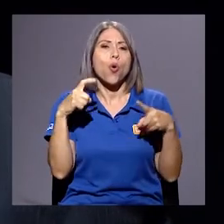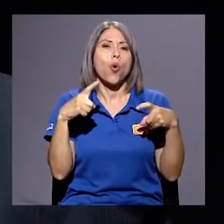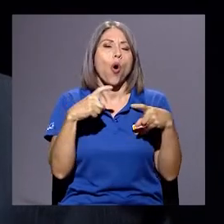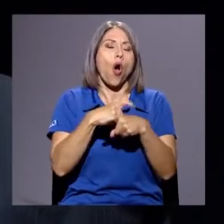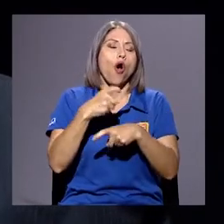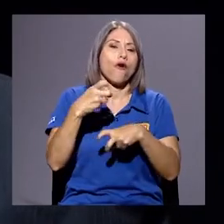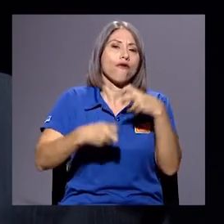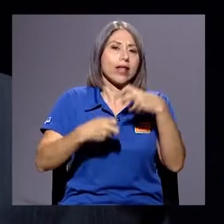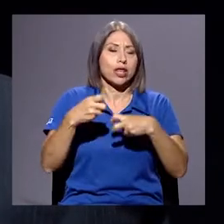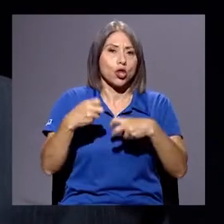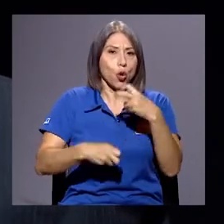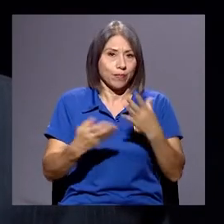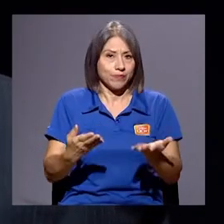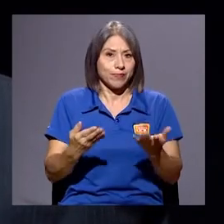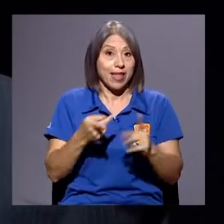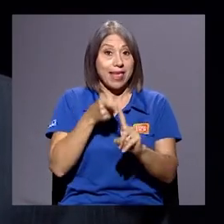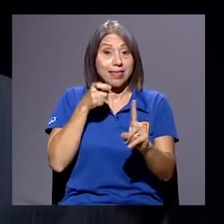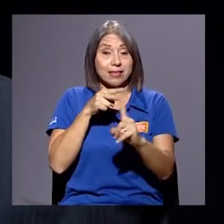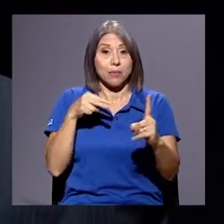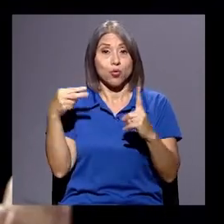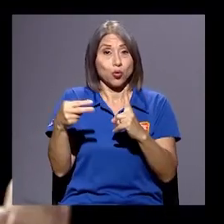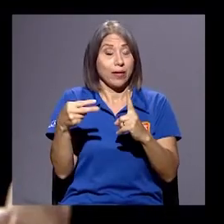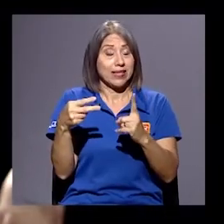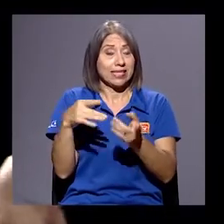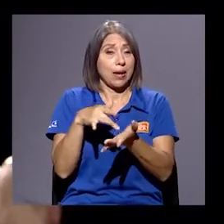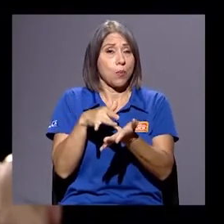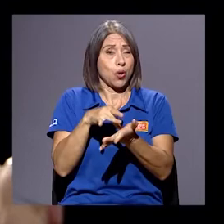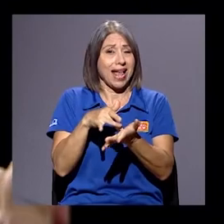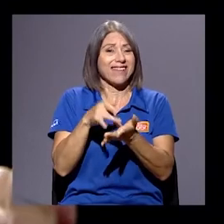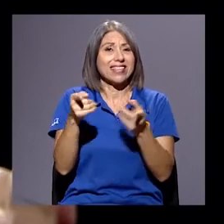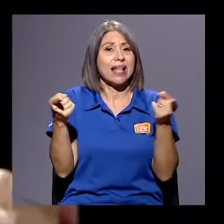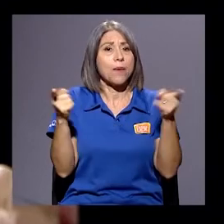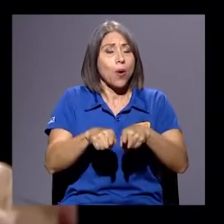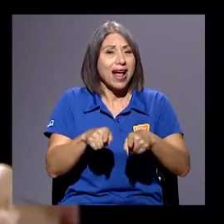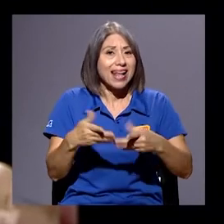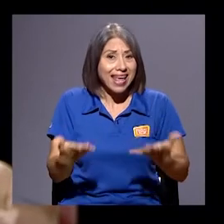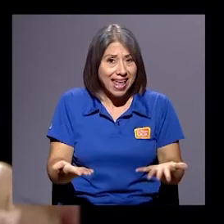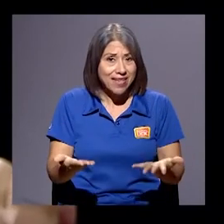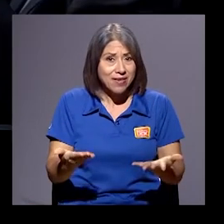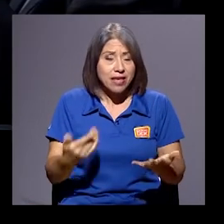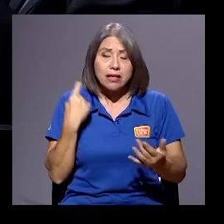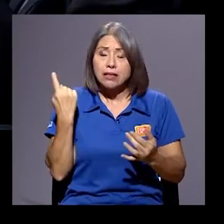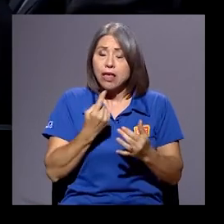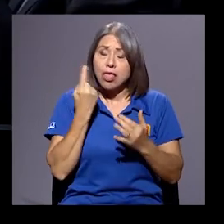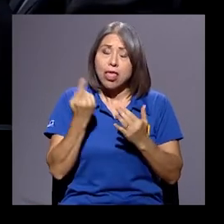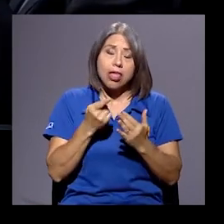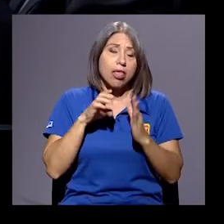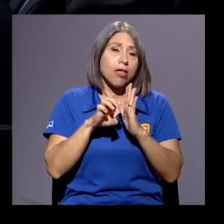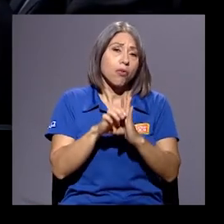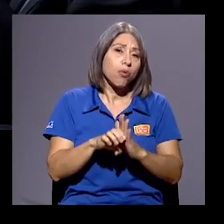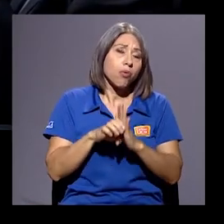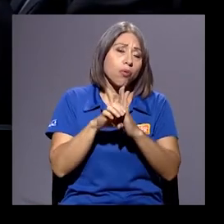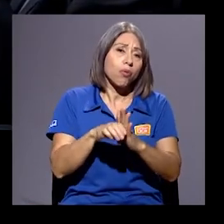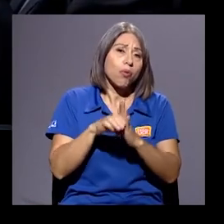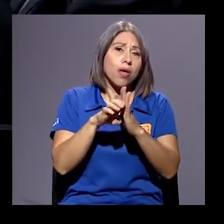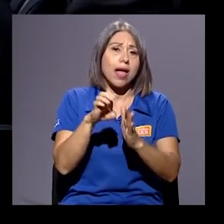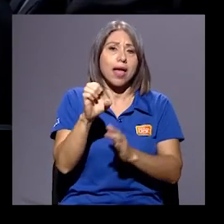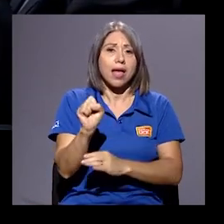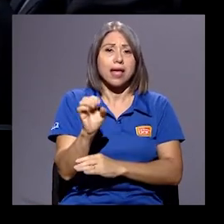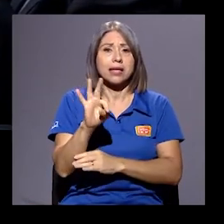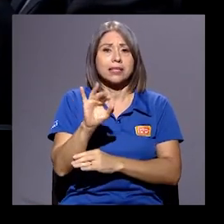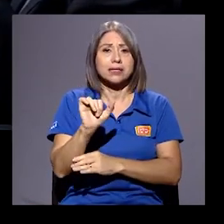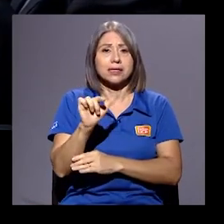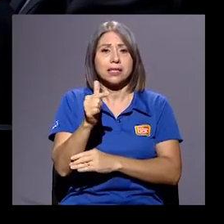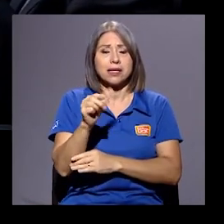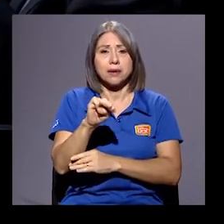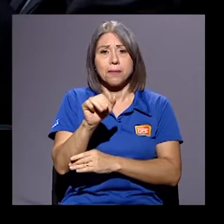generando desde mi punto de vista muy grave es una estigmatización constante. Y fomenta la polarización